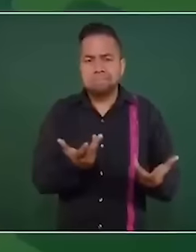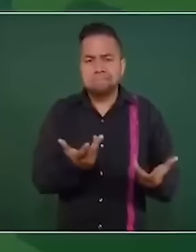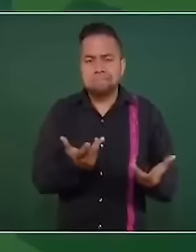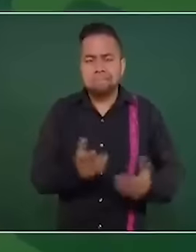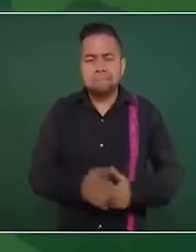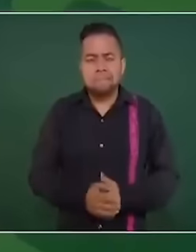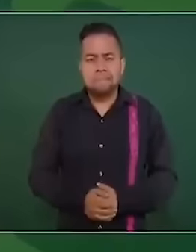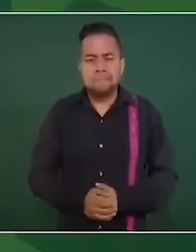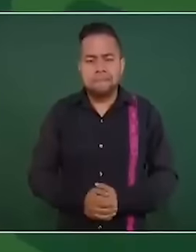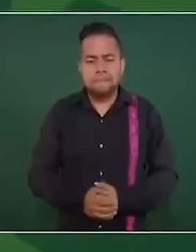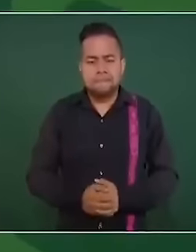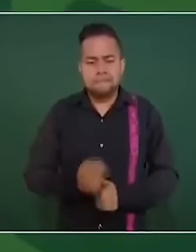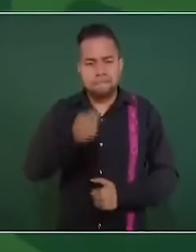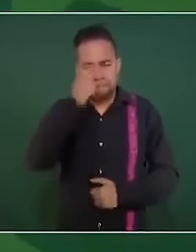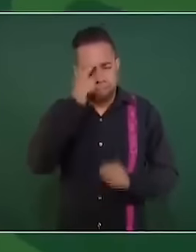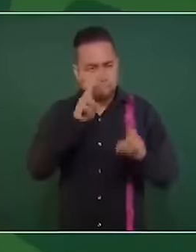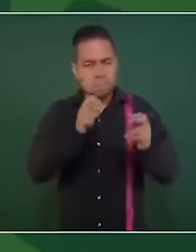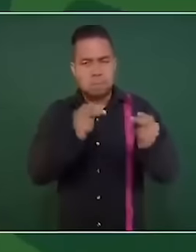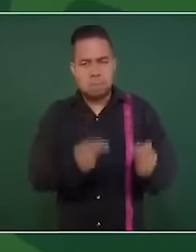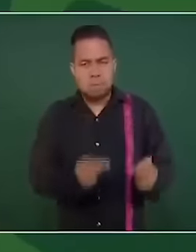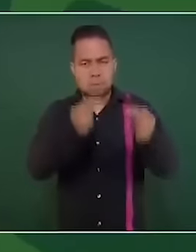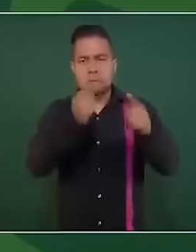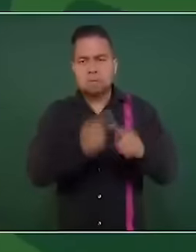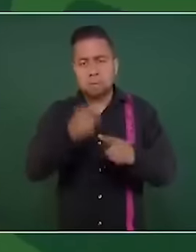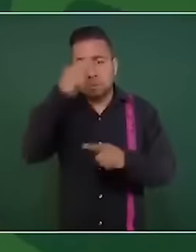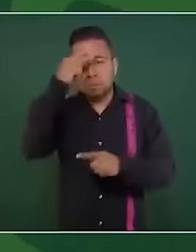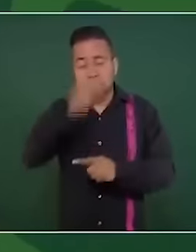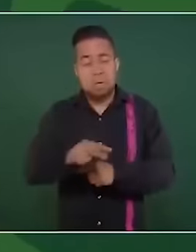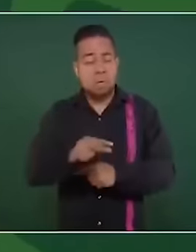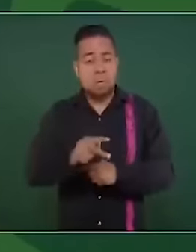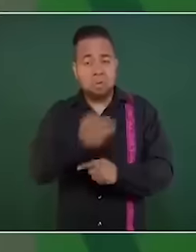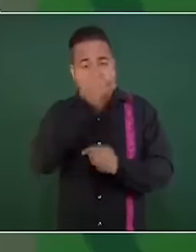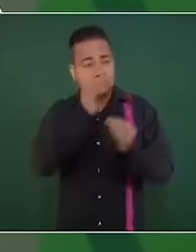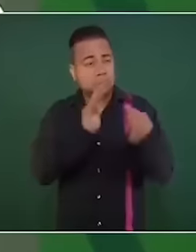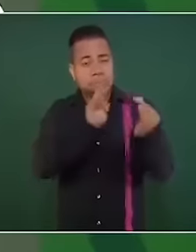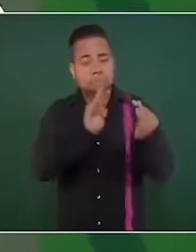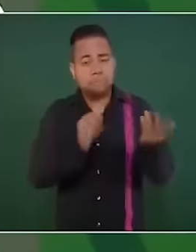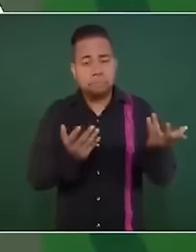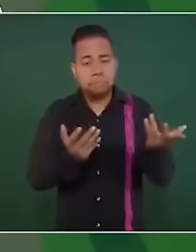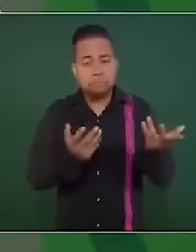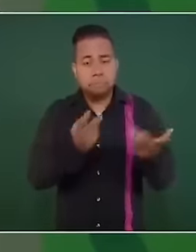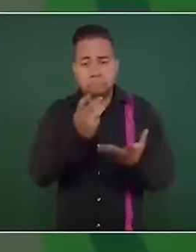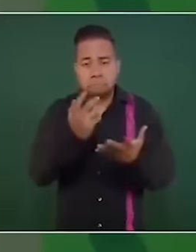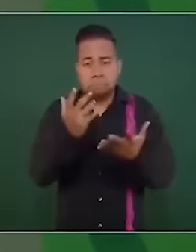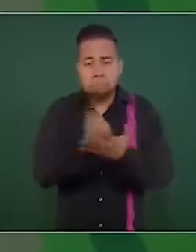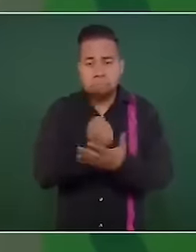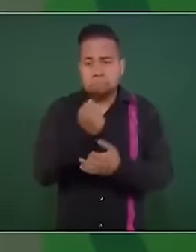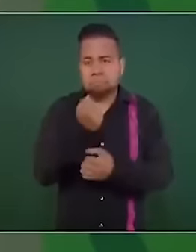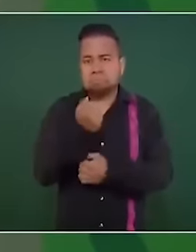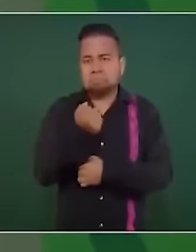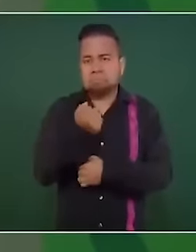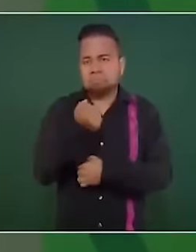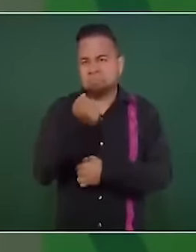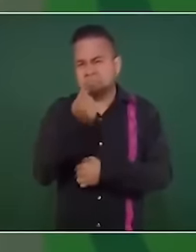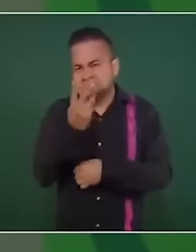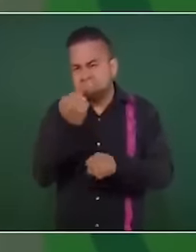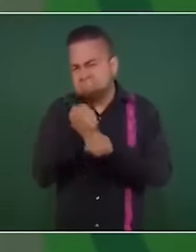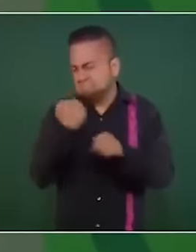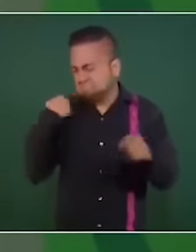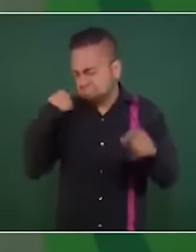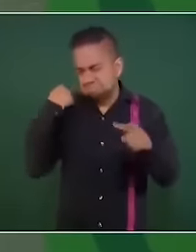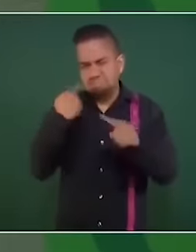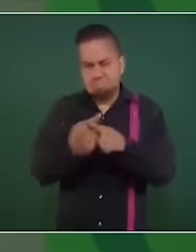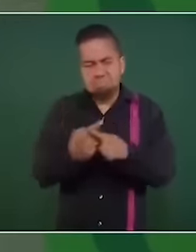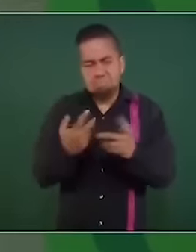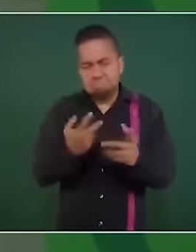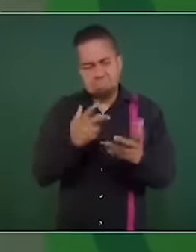terreno comercial es México, esto se logró en los últimos tiempos y